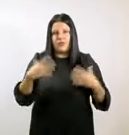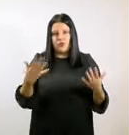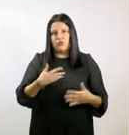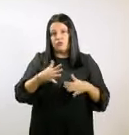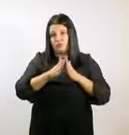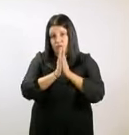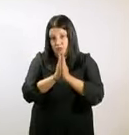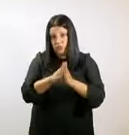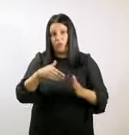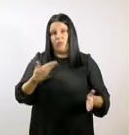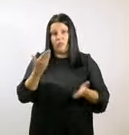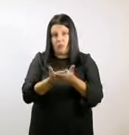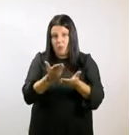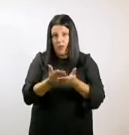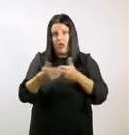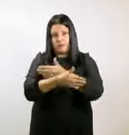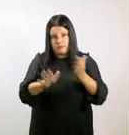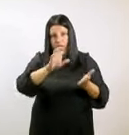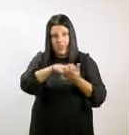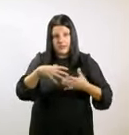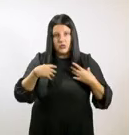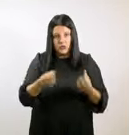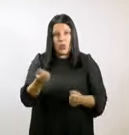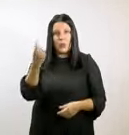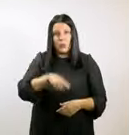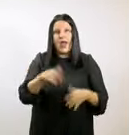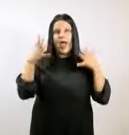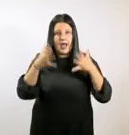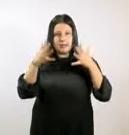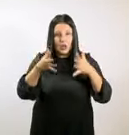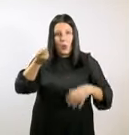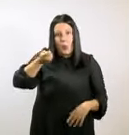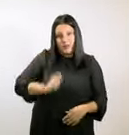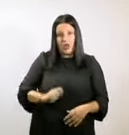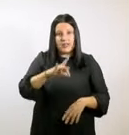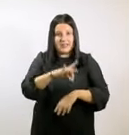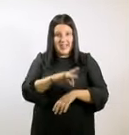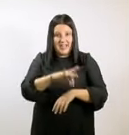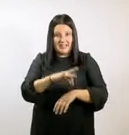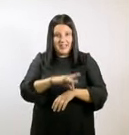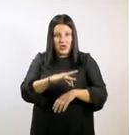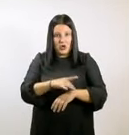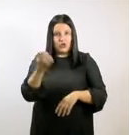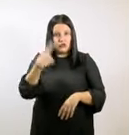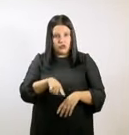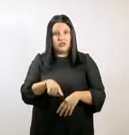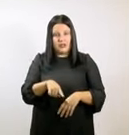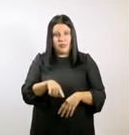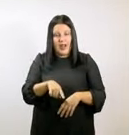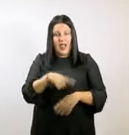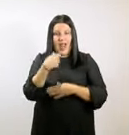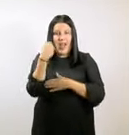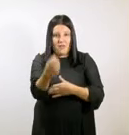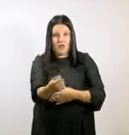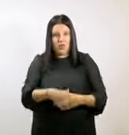centros de salud, reforcemos la atención de los profesionales sanitarios y tengamos en cuenta que las profesionales sanitarias,